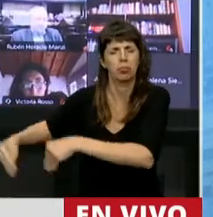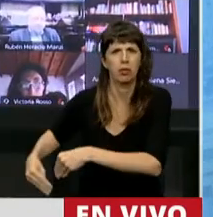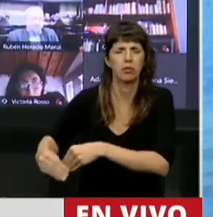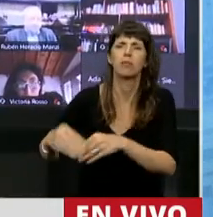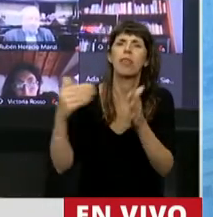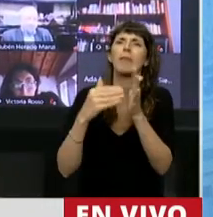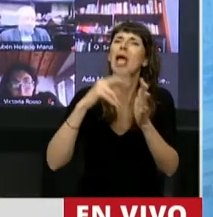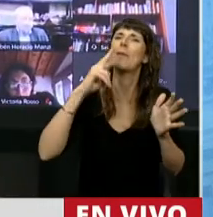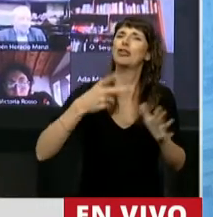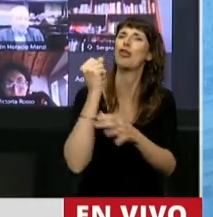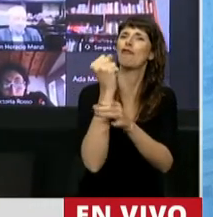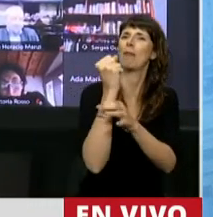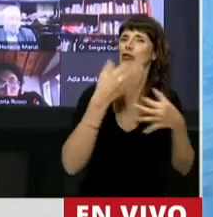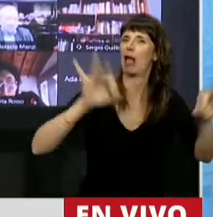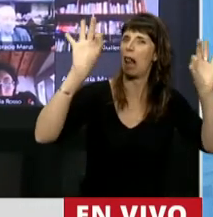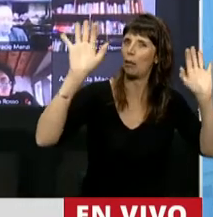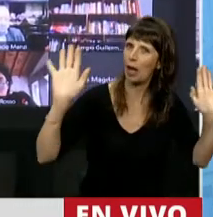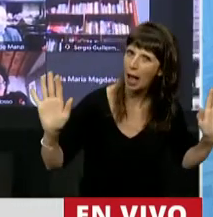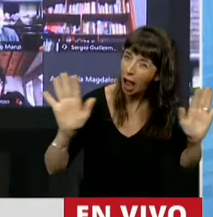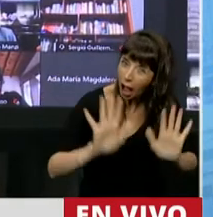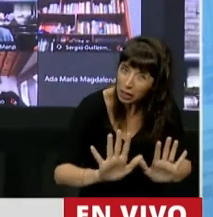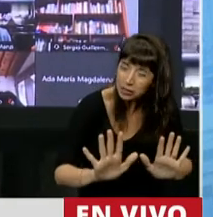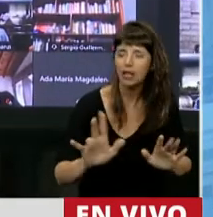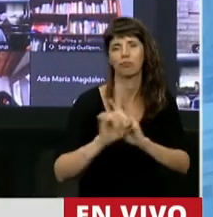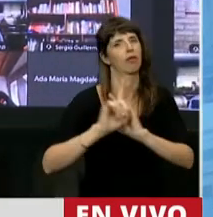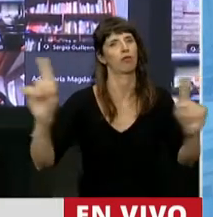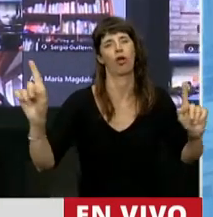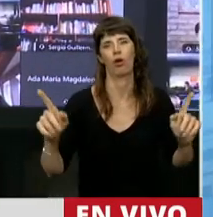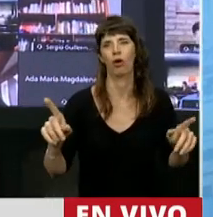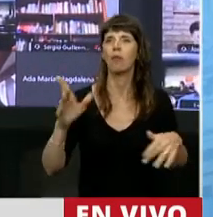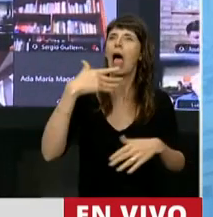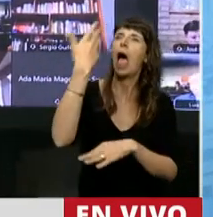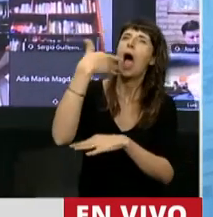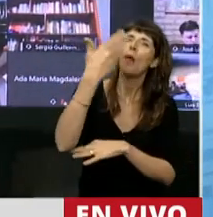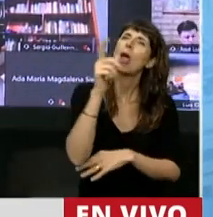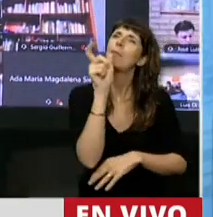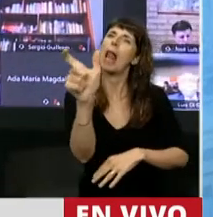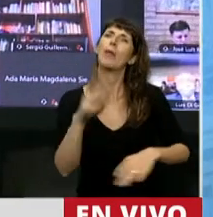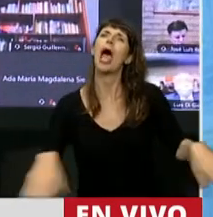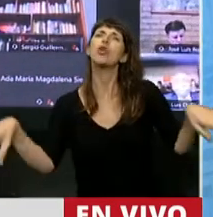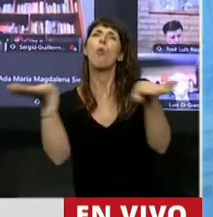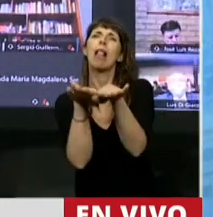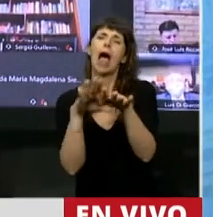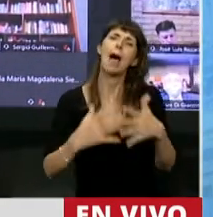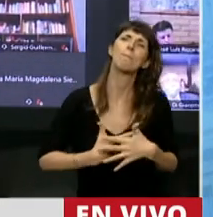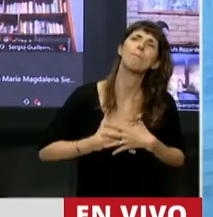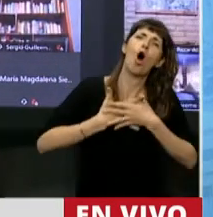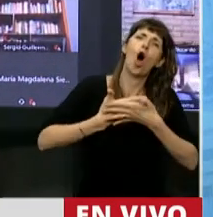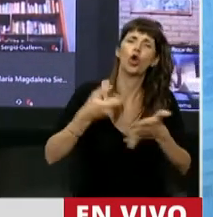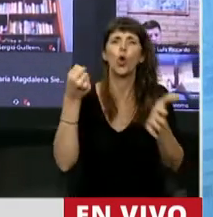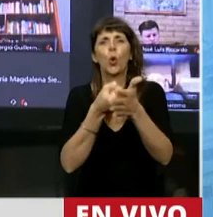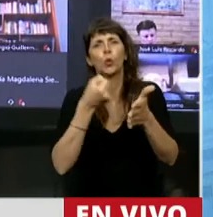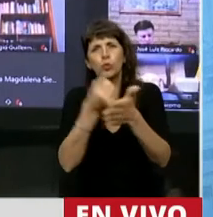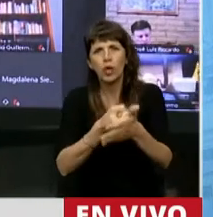presidente. No pueden seguir llenándose la boca con palabras como igualdad, amor, lucha, mientras que